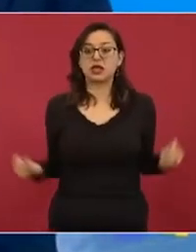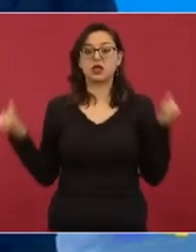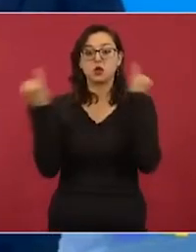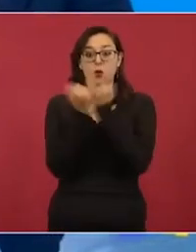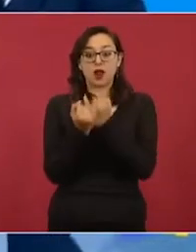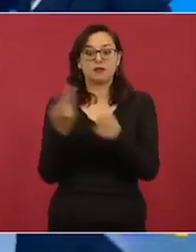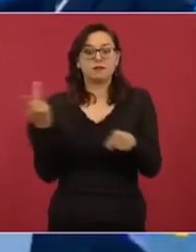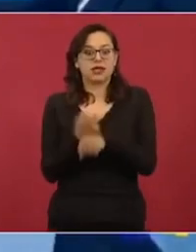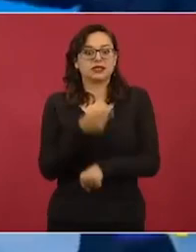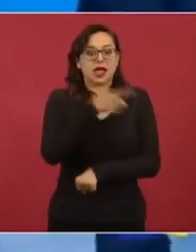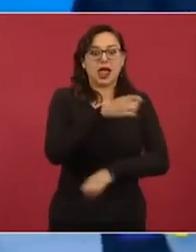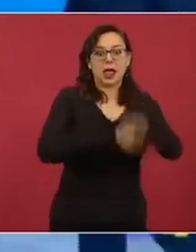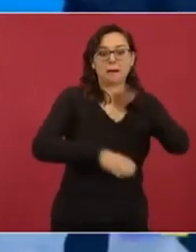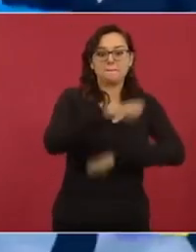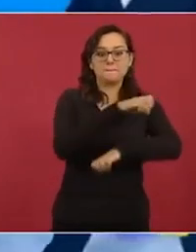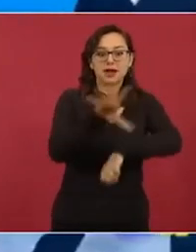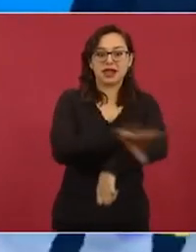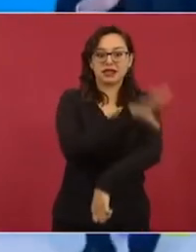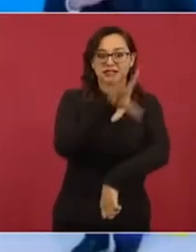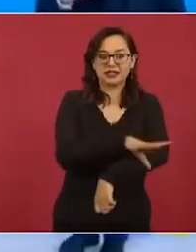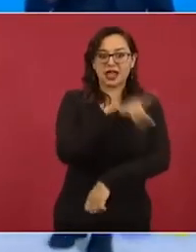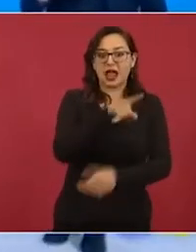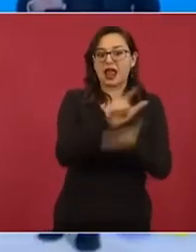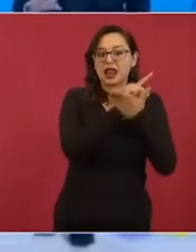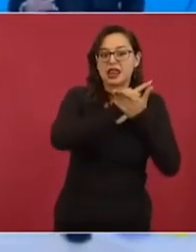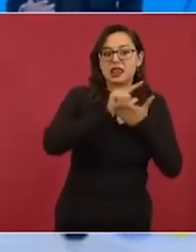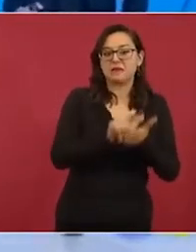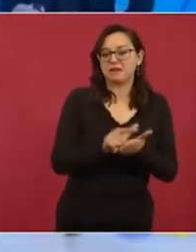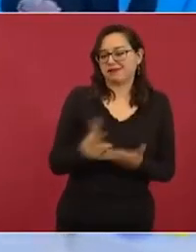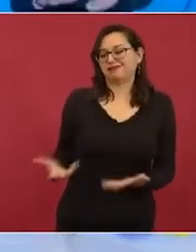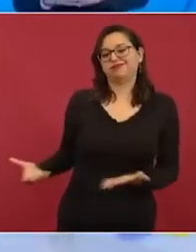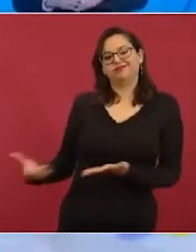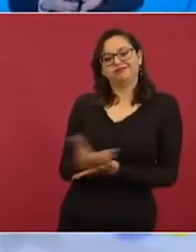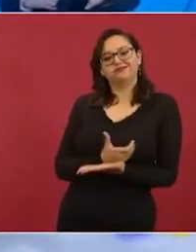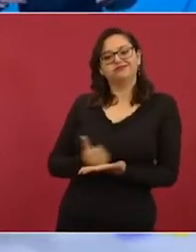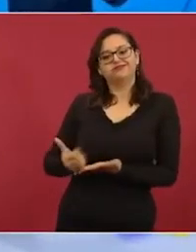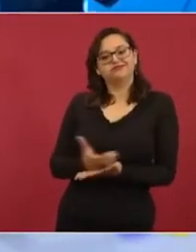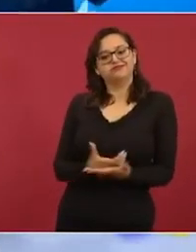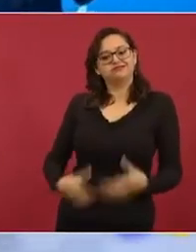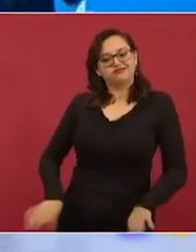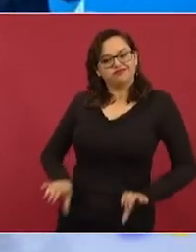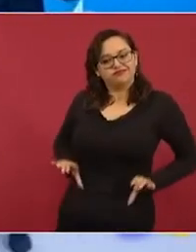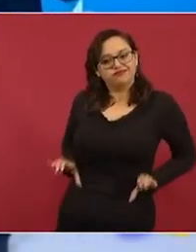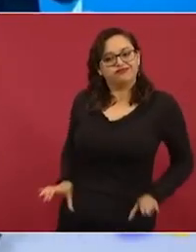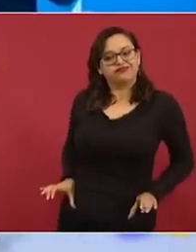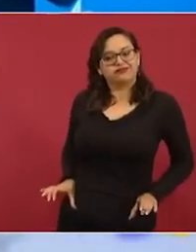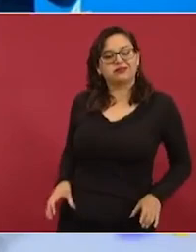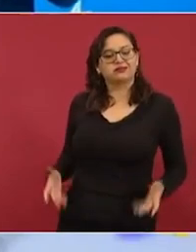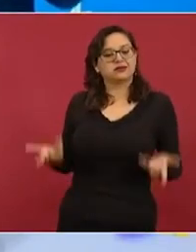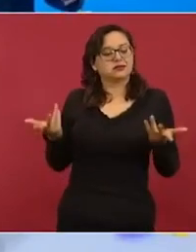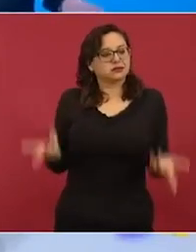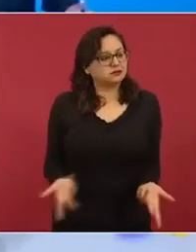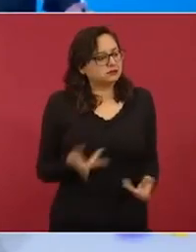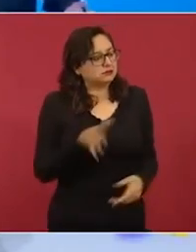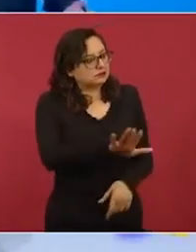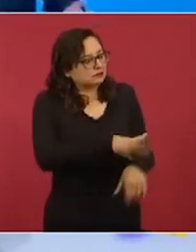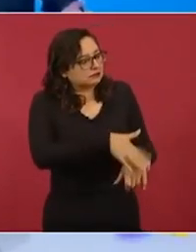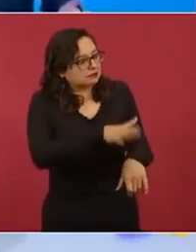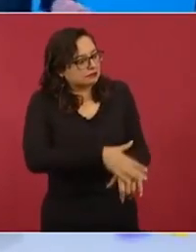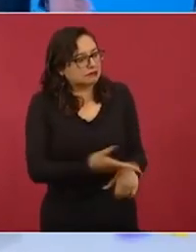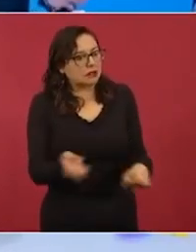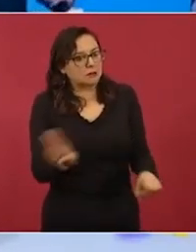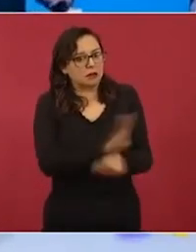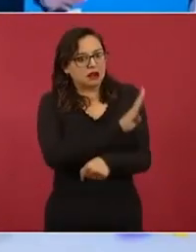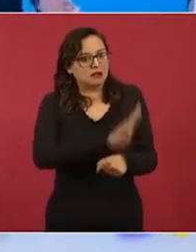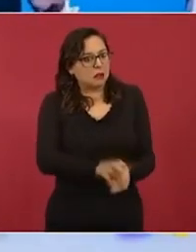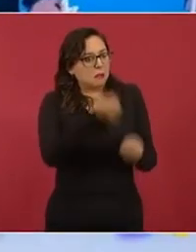y tienen 524 euros de excedente. ¿Y qué dice la Unión Europea? Oiga, este sistema de beneficios caídos del cielo, que se